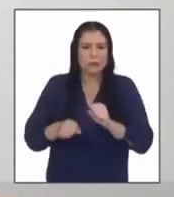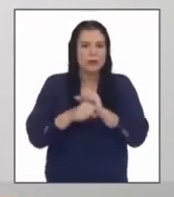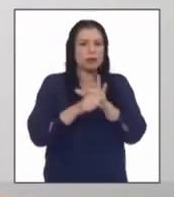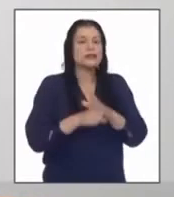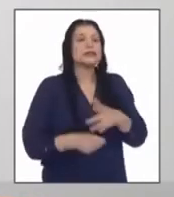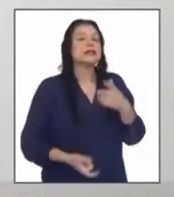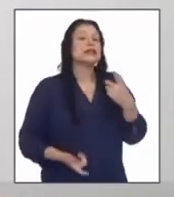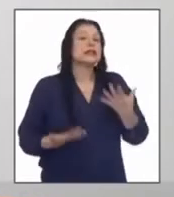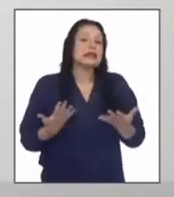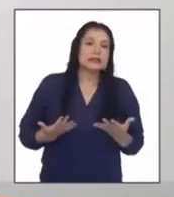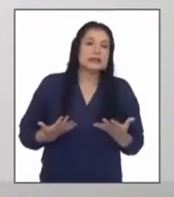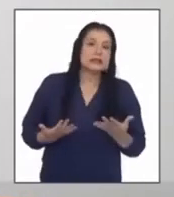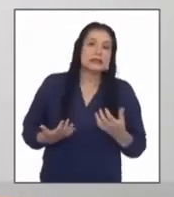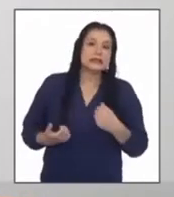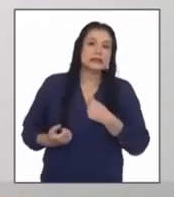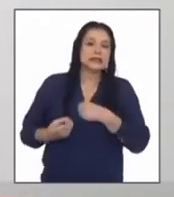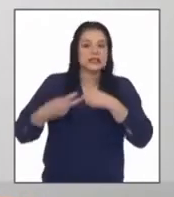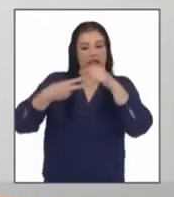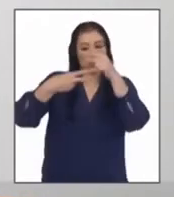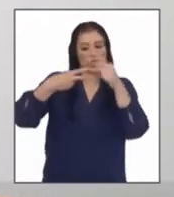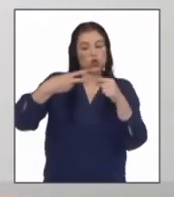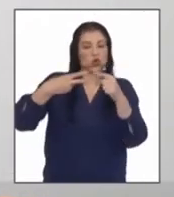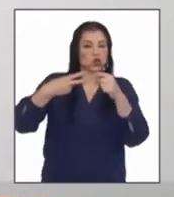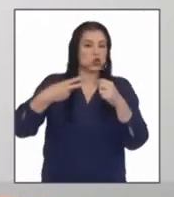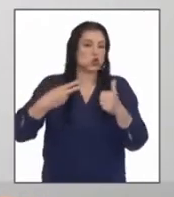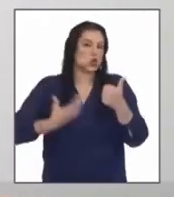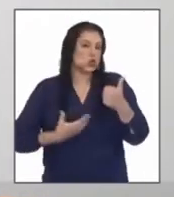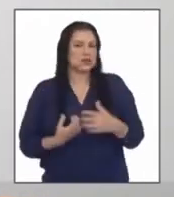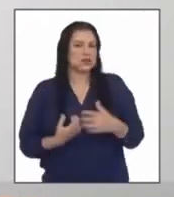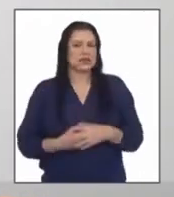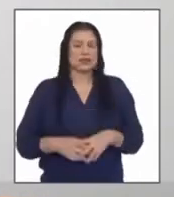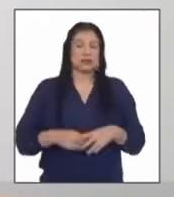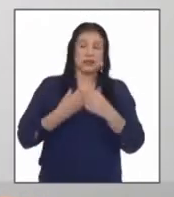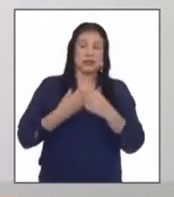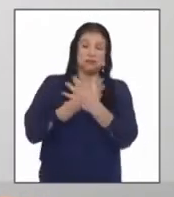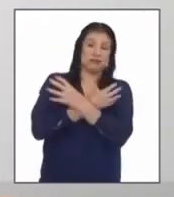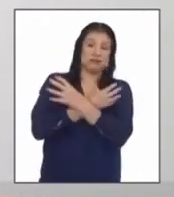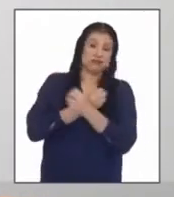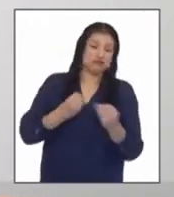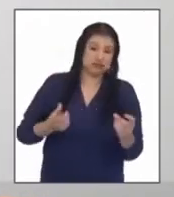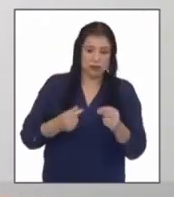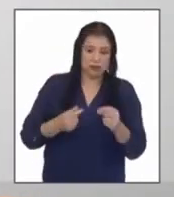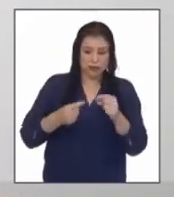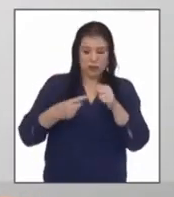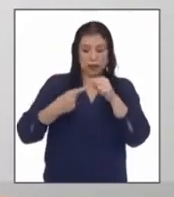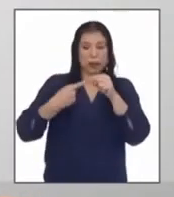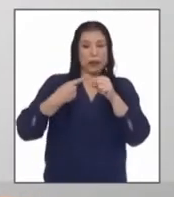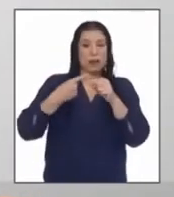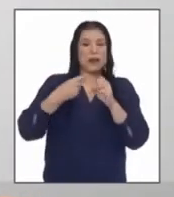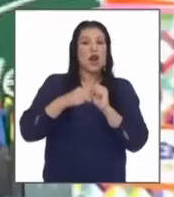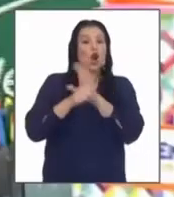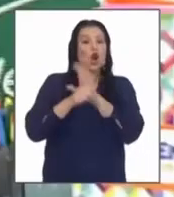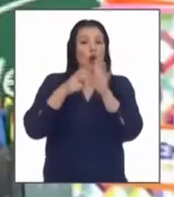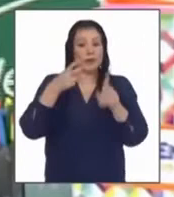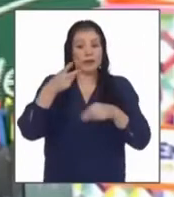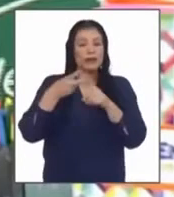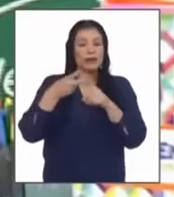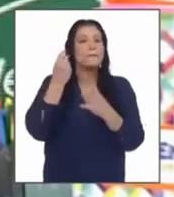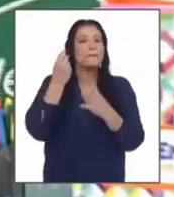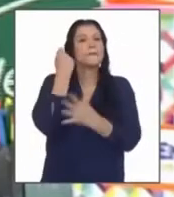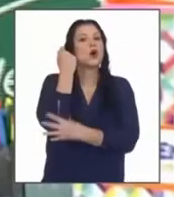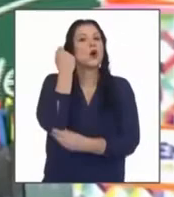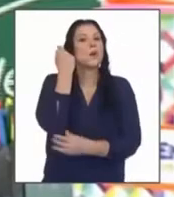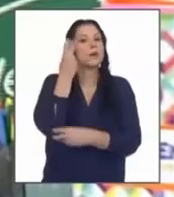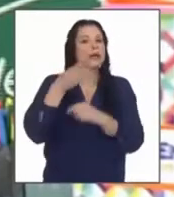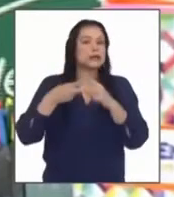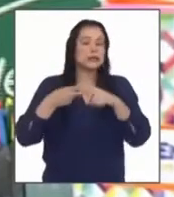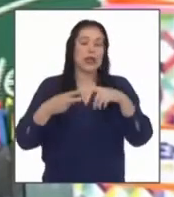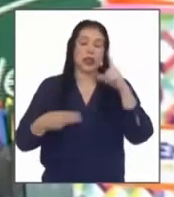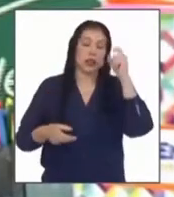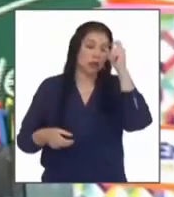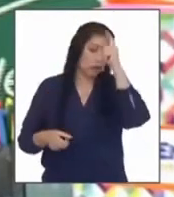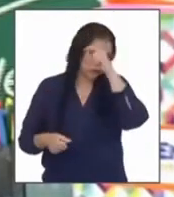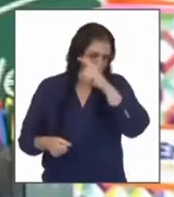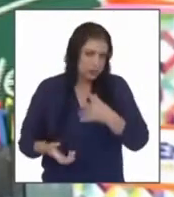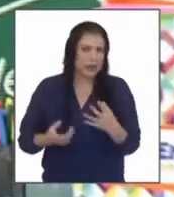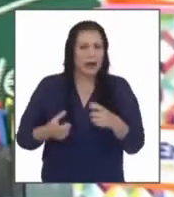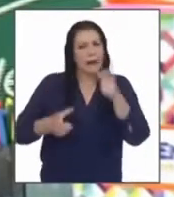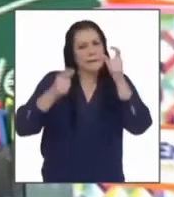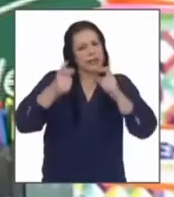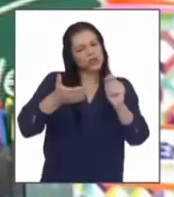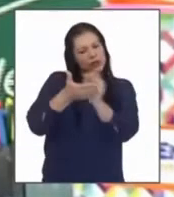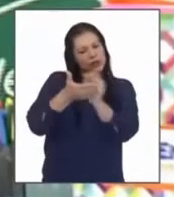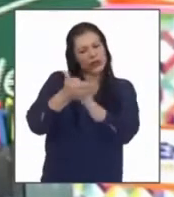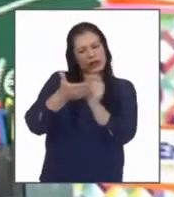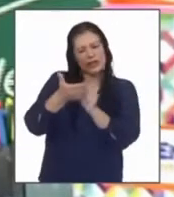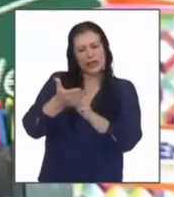víctimas de dos agentes destructores virus y pobreza el autor se enmarca en informar no hace